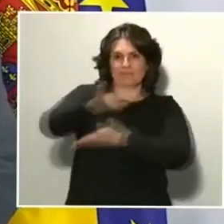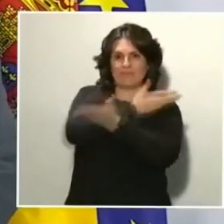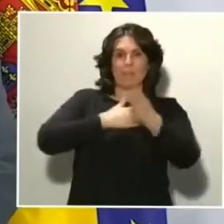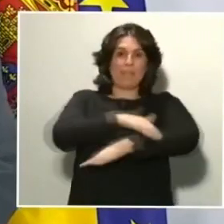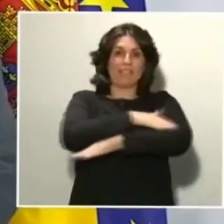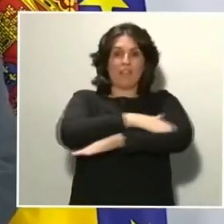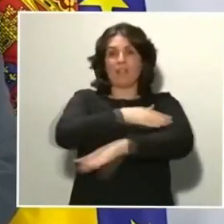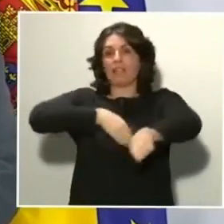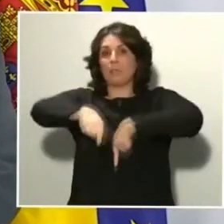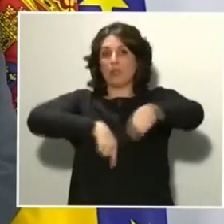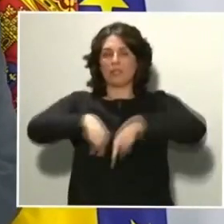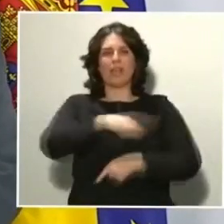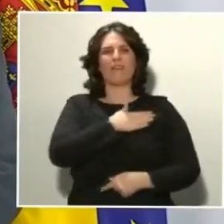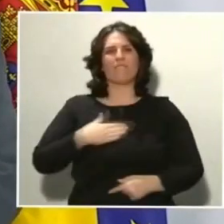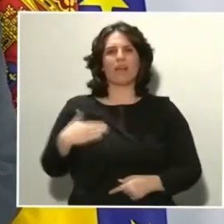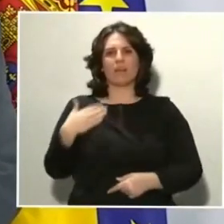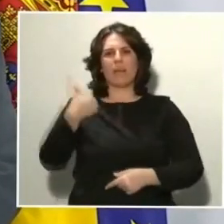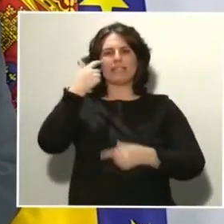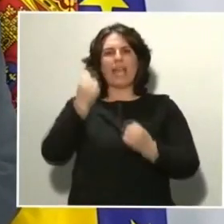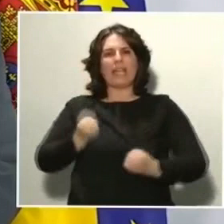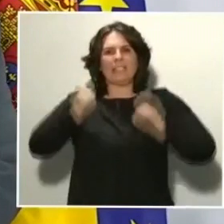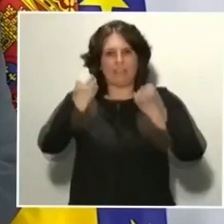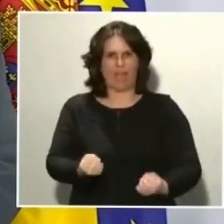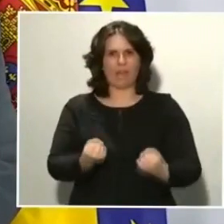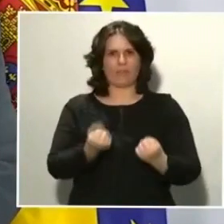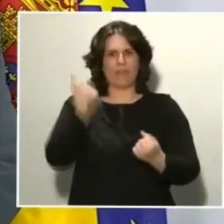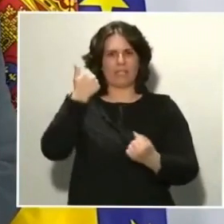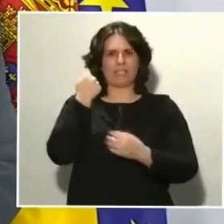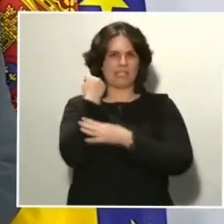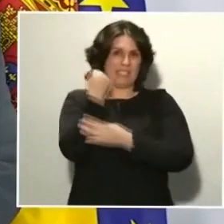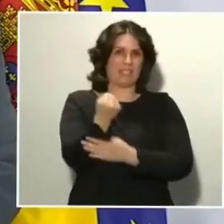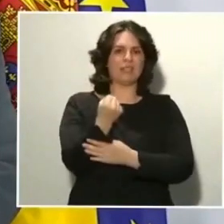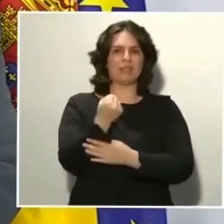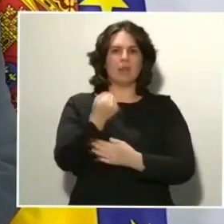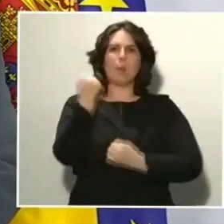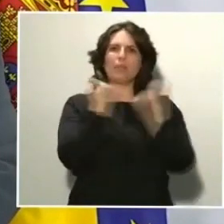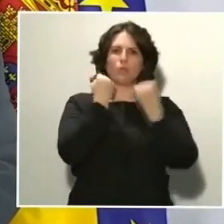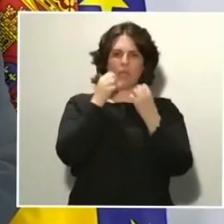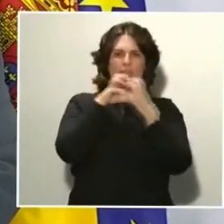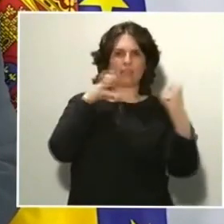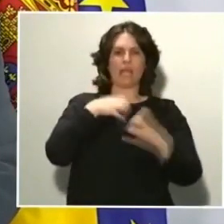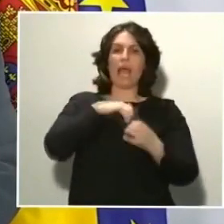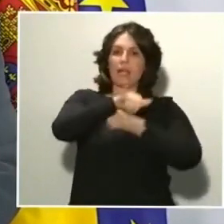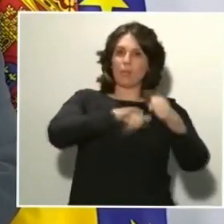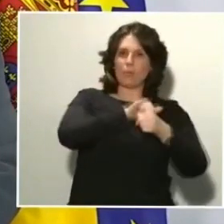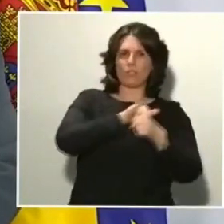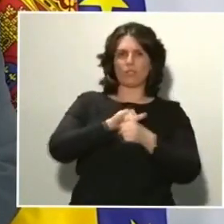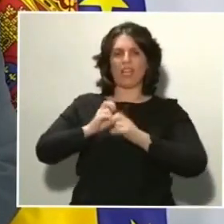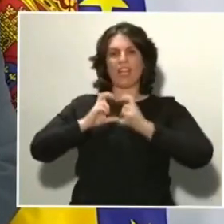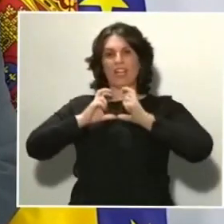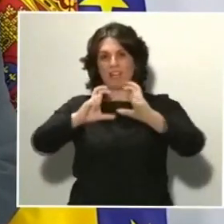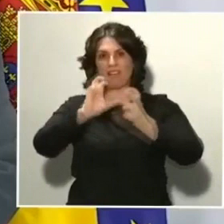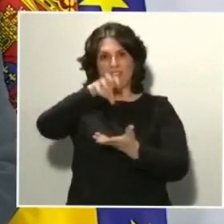intensificar y potenciar las patrullas, tanto en aeropuertos, estaciones de Renfe, estaciones de autobuses,